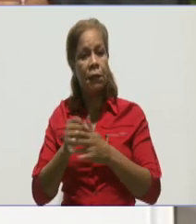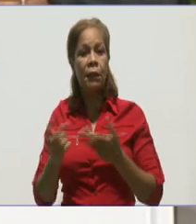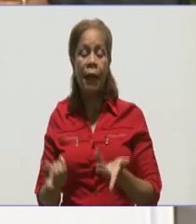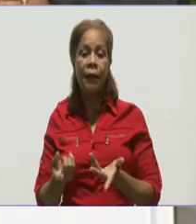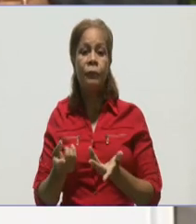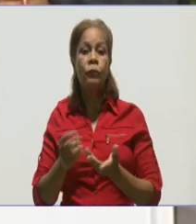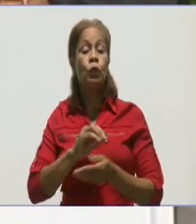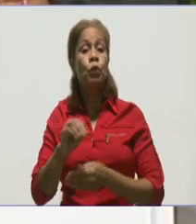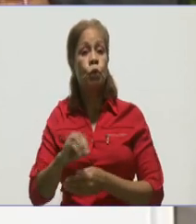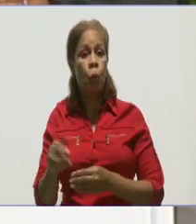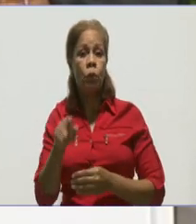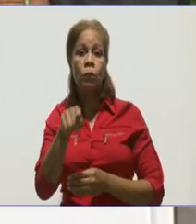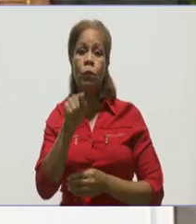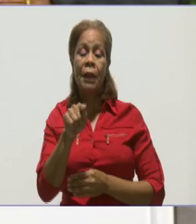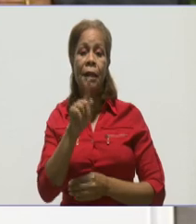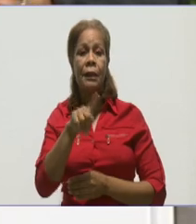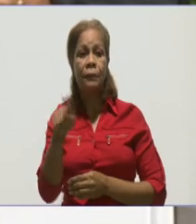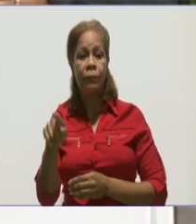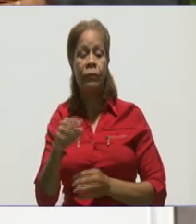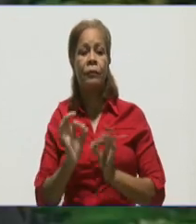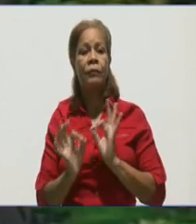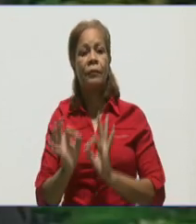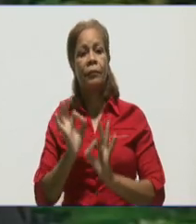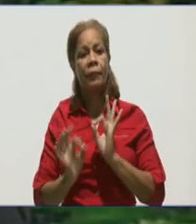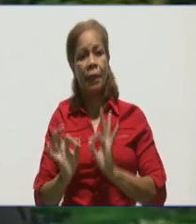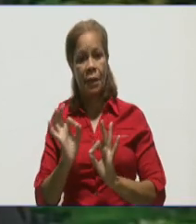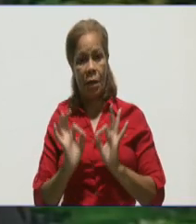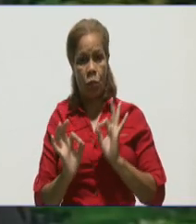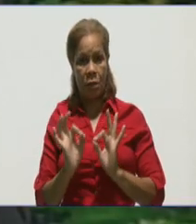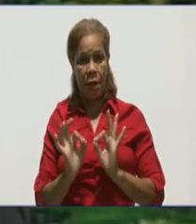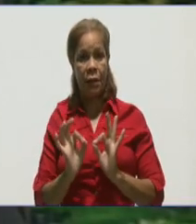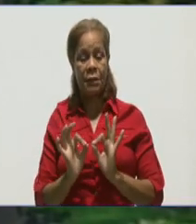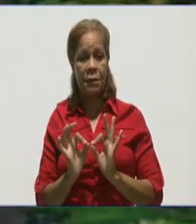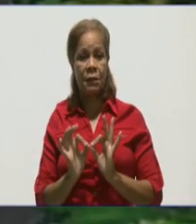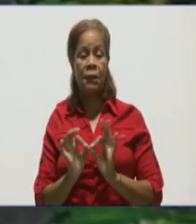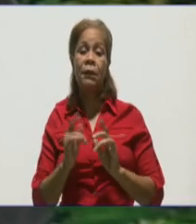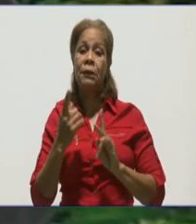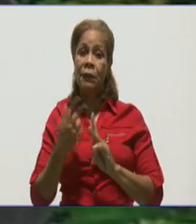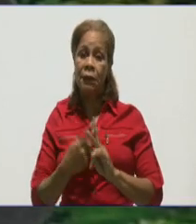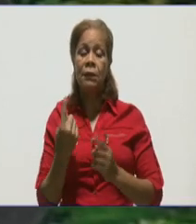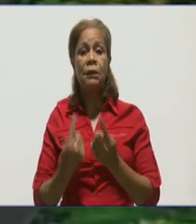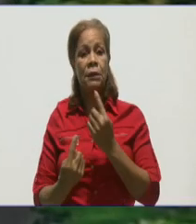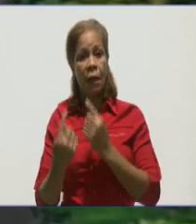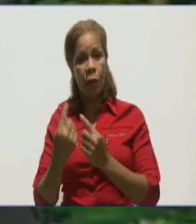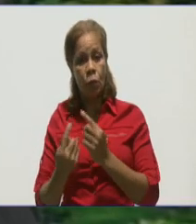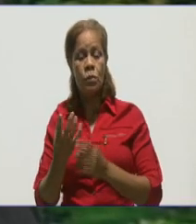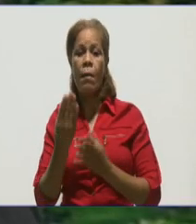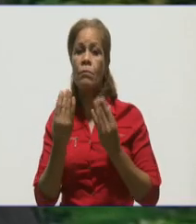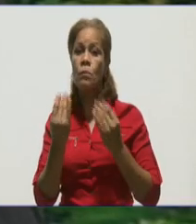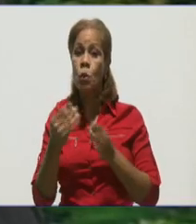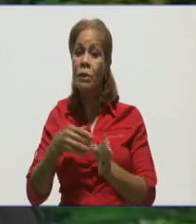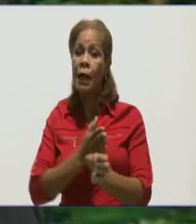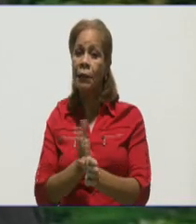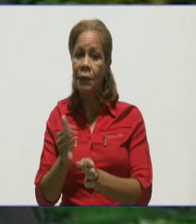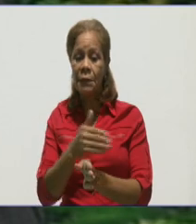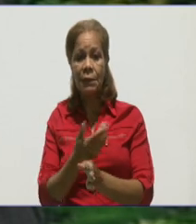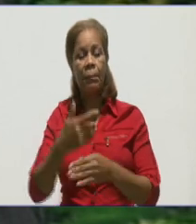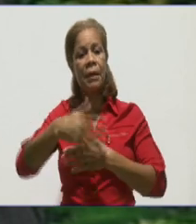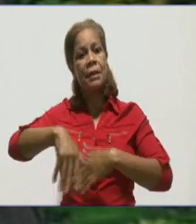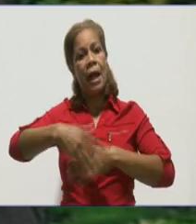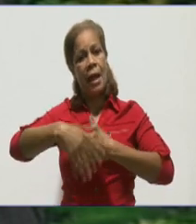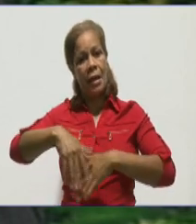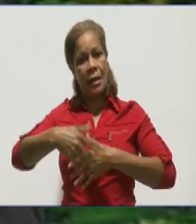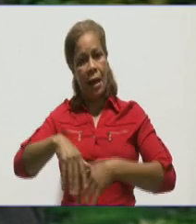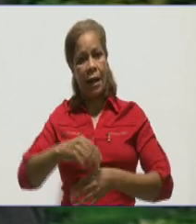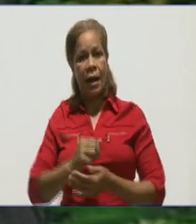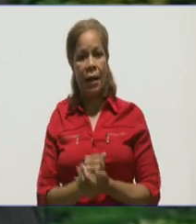asumiera en esa autorresponsabilidad porque todavía se vislumbran muchas indisciplinas sociales en nuestras